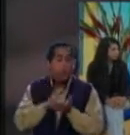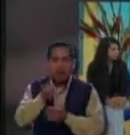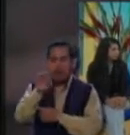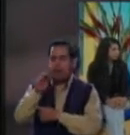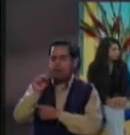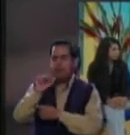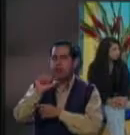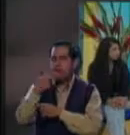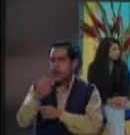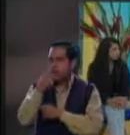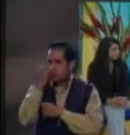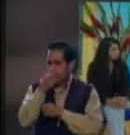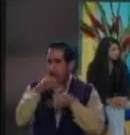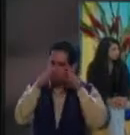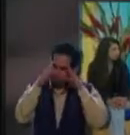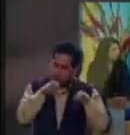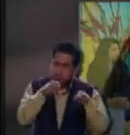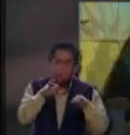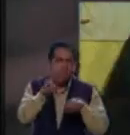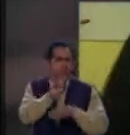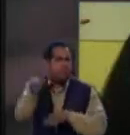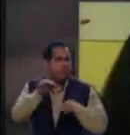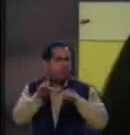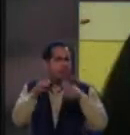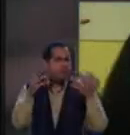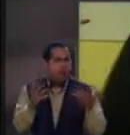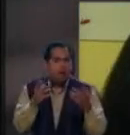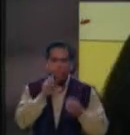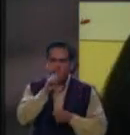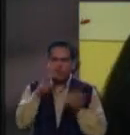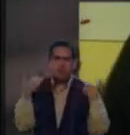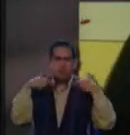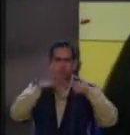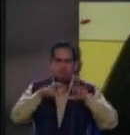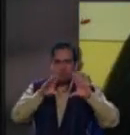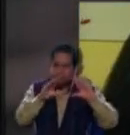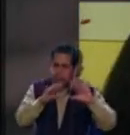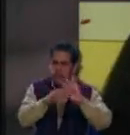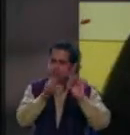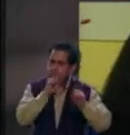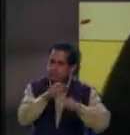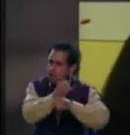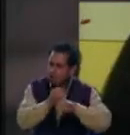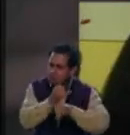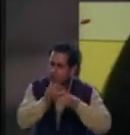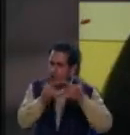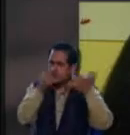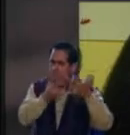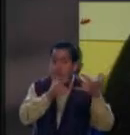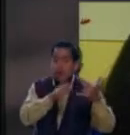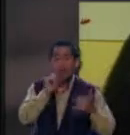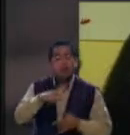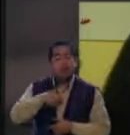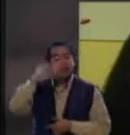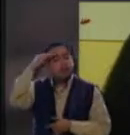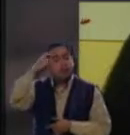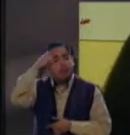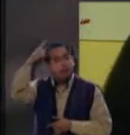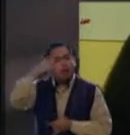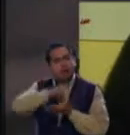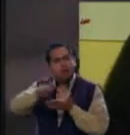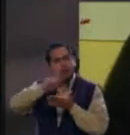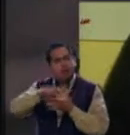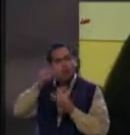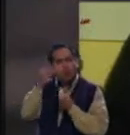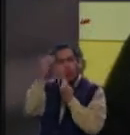Antropología e Historia en la Ciudad de México. Su desarrollo profesional abarca la docencia y la investigación histórica, escribe poesía